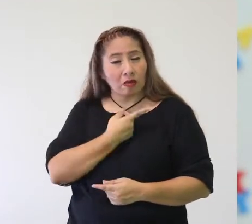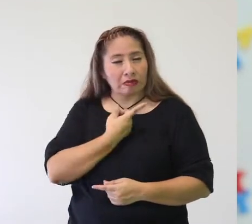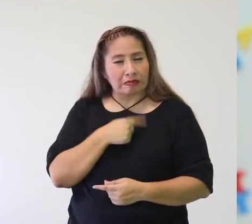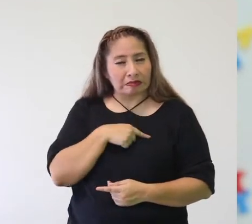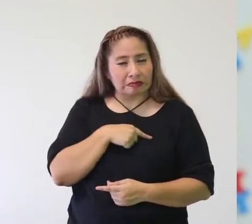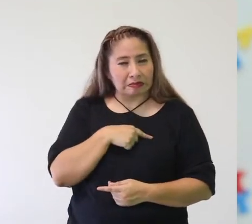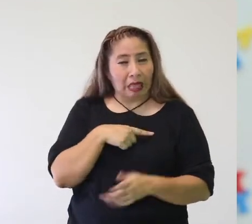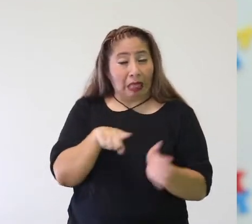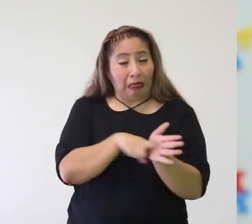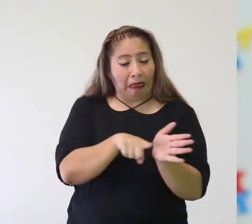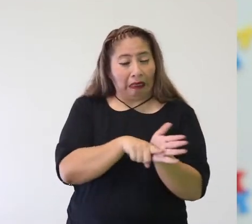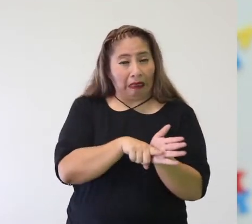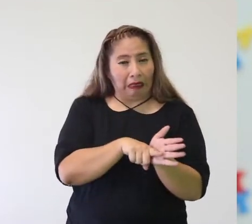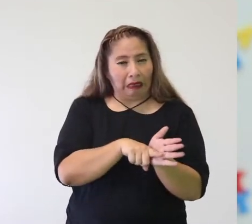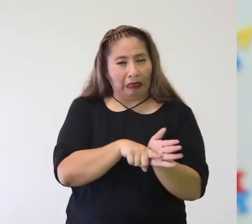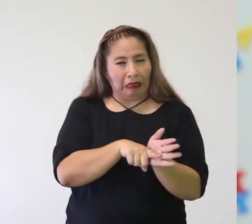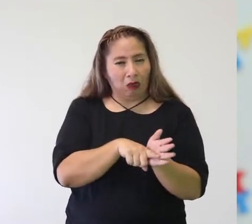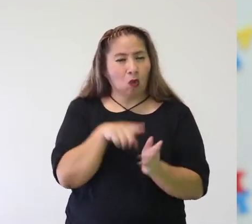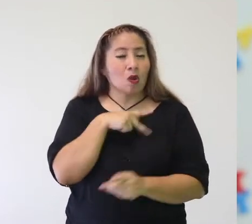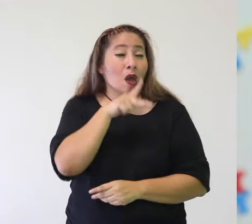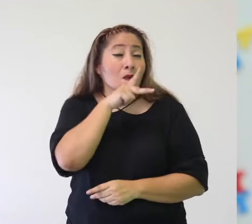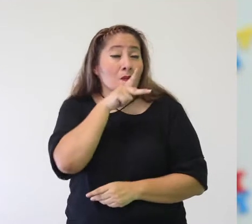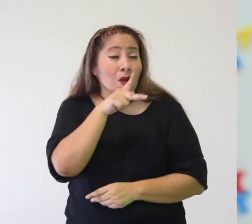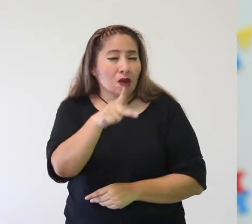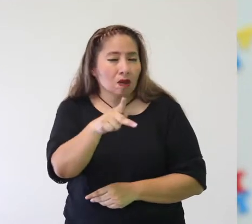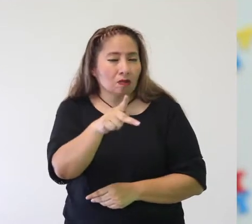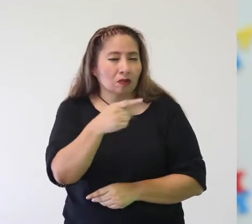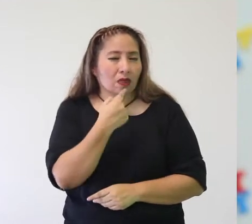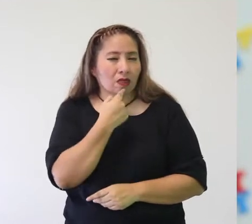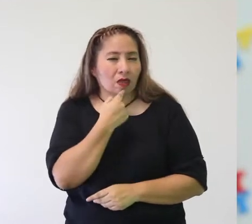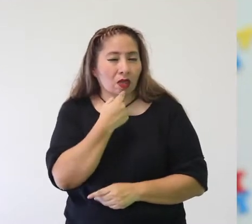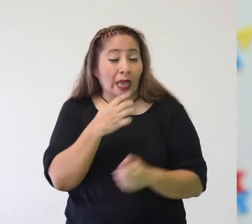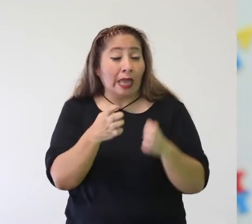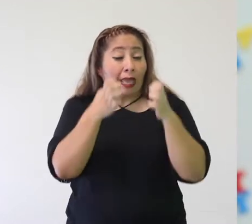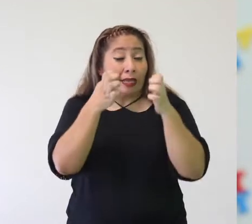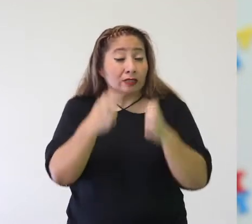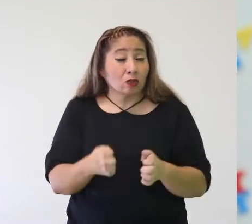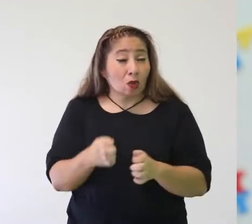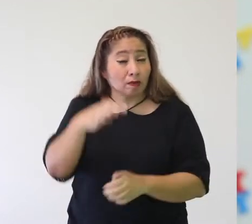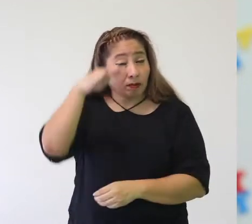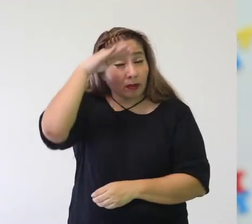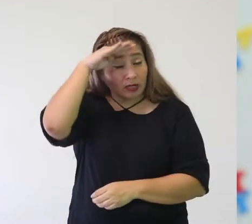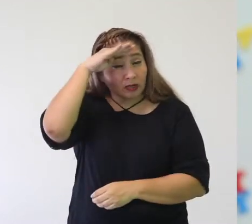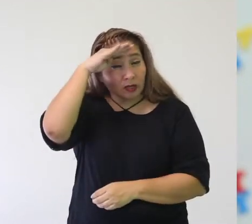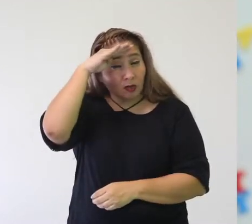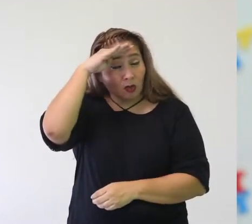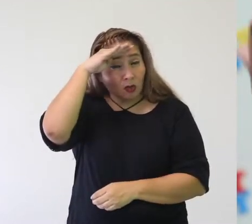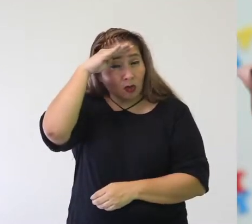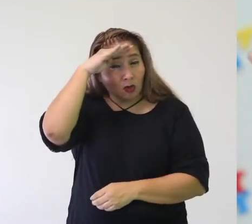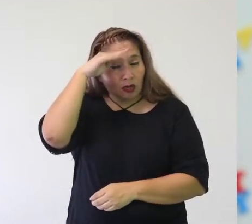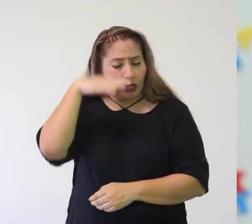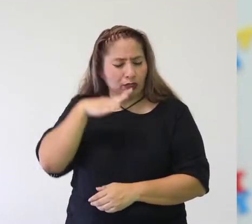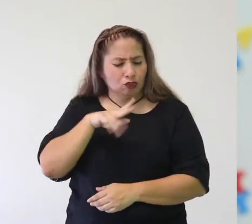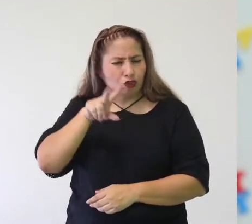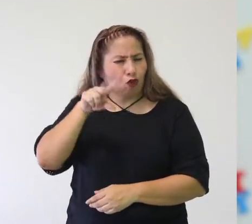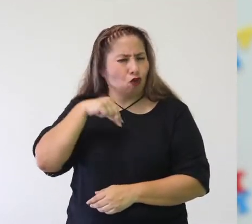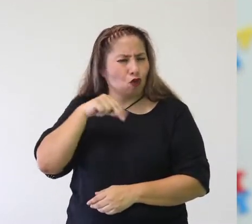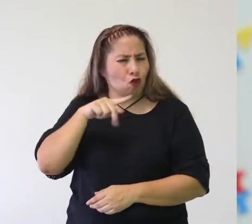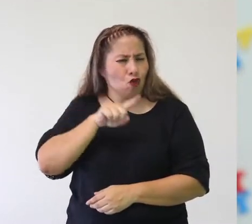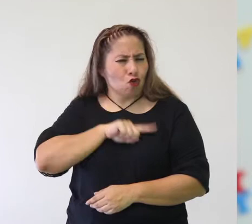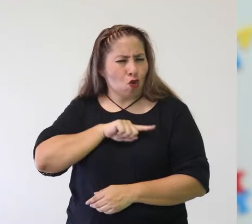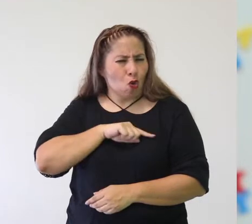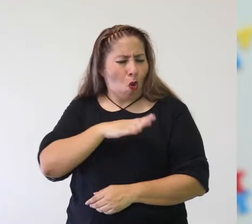al principio una palabra que dice estoy pensando. Estoy pensando que no soy lo